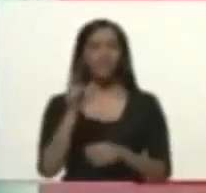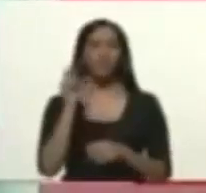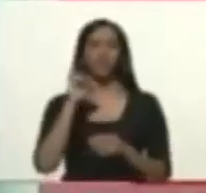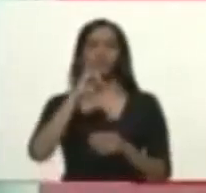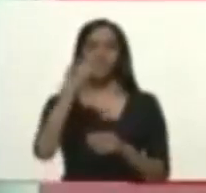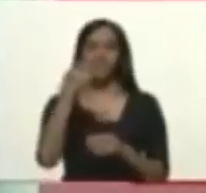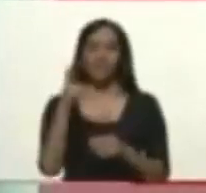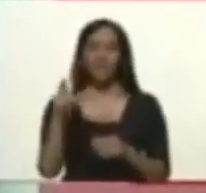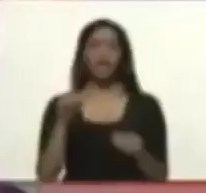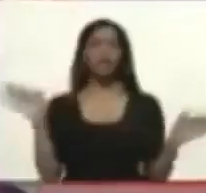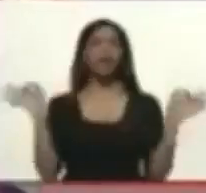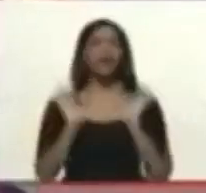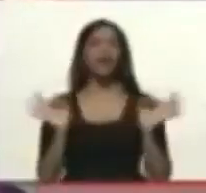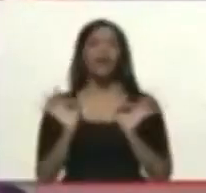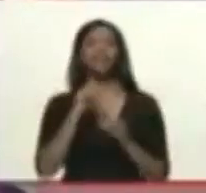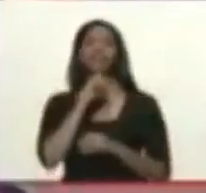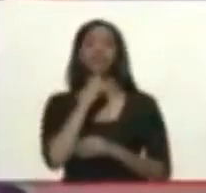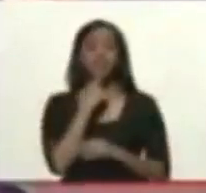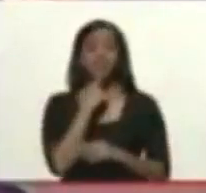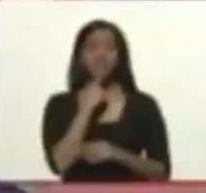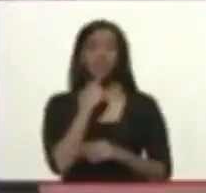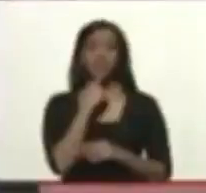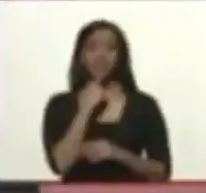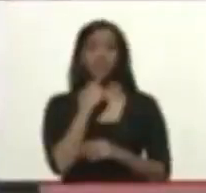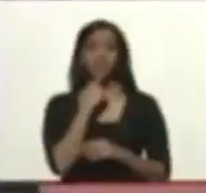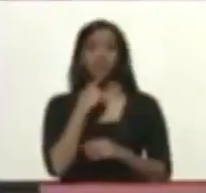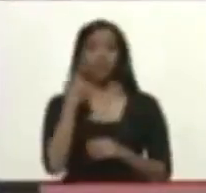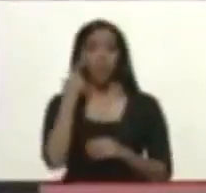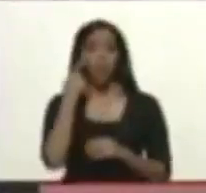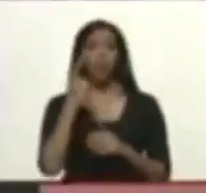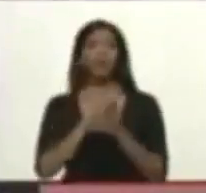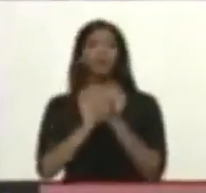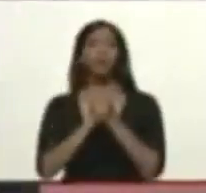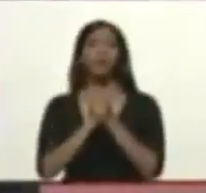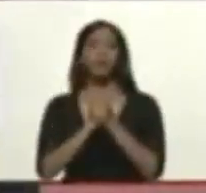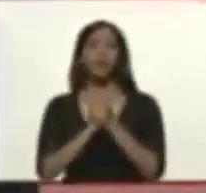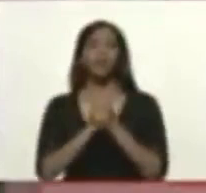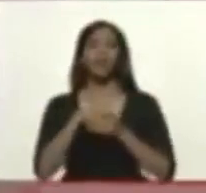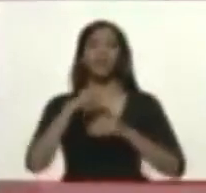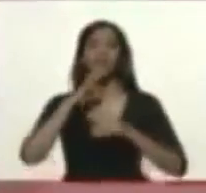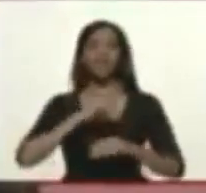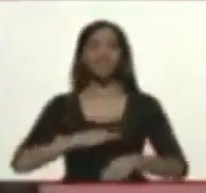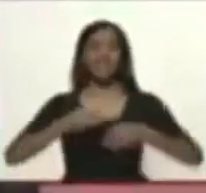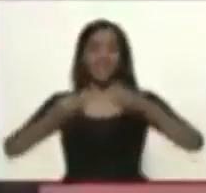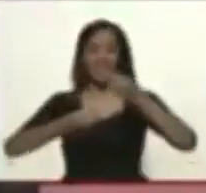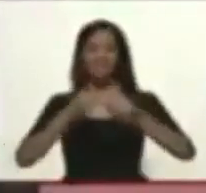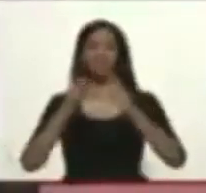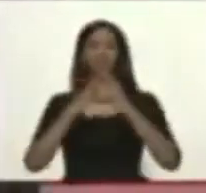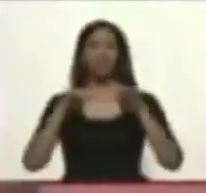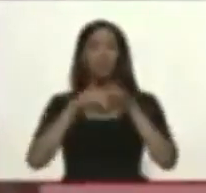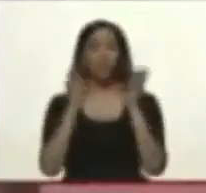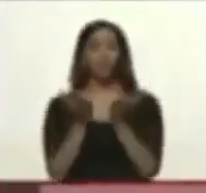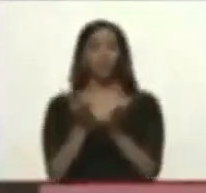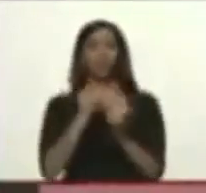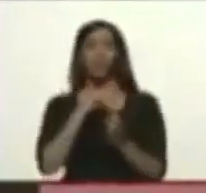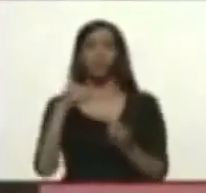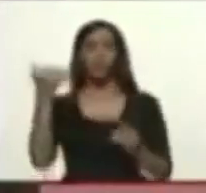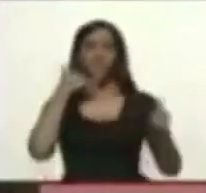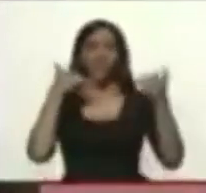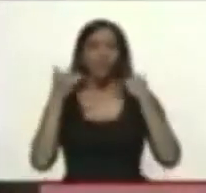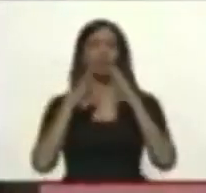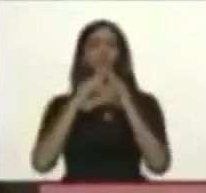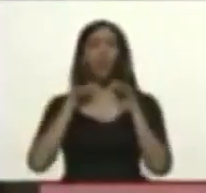Para nadie es un secreto. Ojo, la solidaridad ha estado establecida por todo el mundo. A nosotros nos ha llamado todo el mundo.